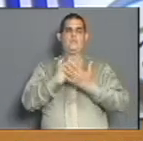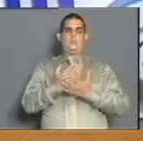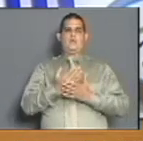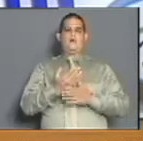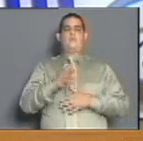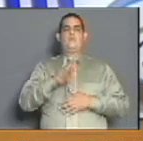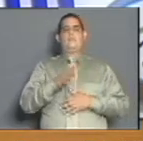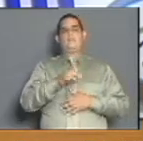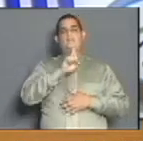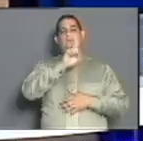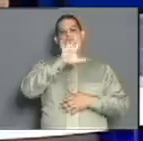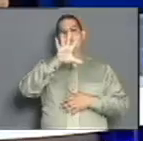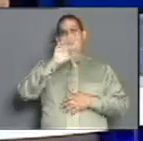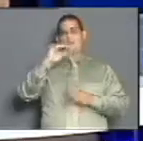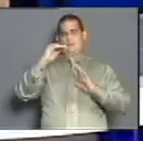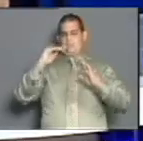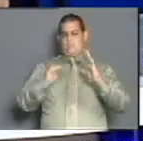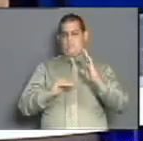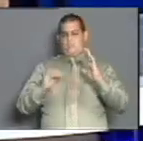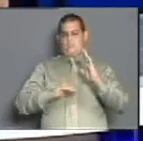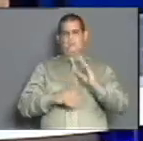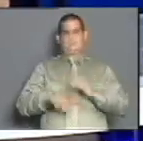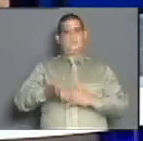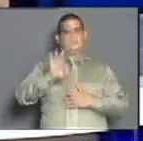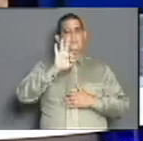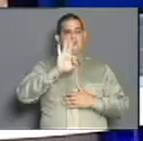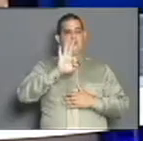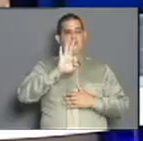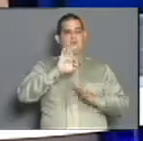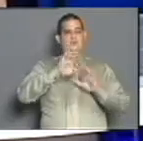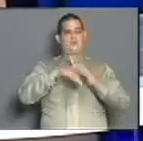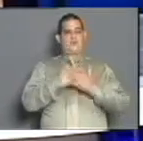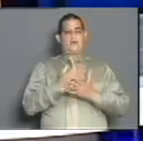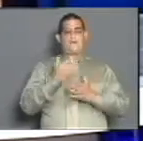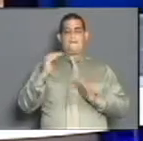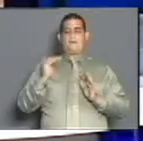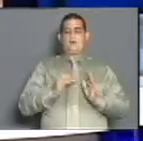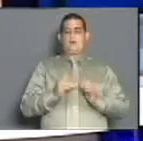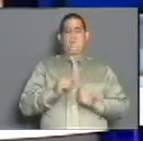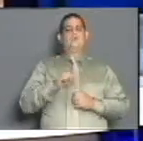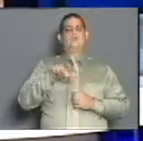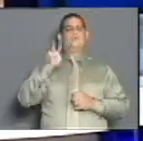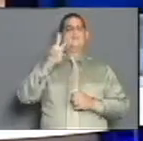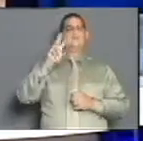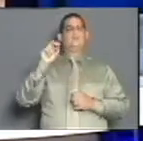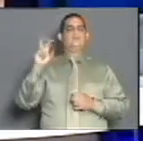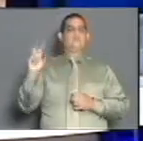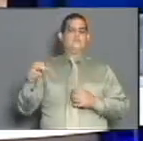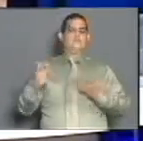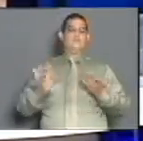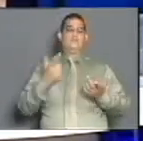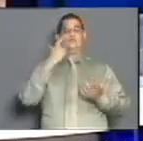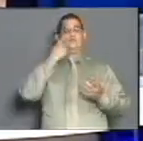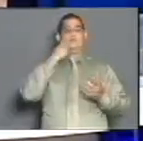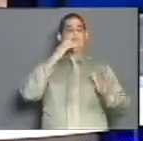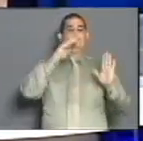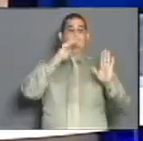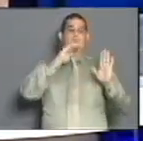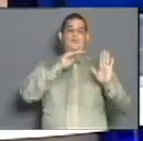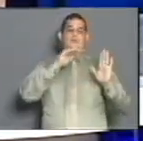menos de 150 casos. Y en los últimos ocho días hay menos de 200 casos. Es decir, que se ve una bajada suave. Pero de todas maneras,